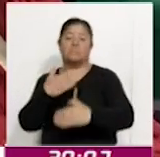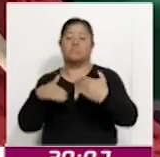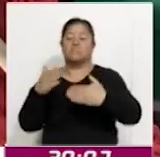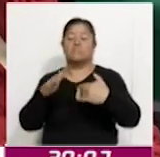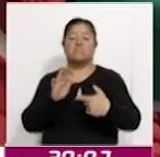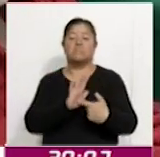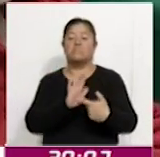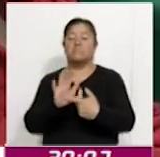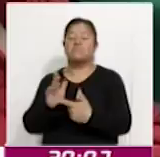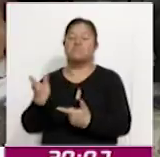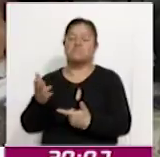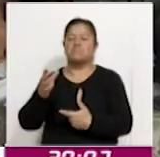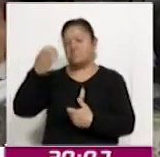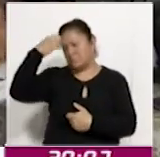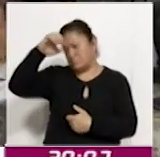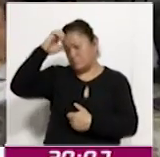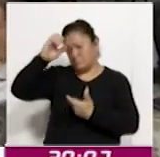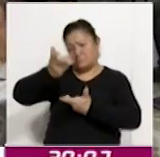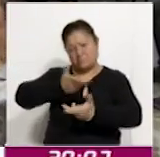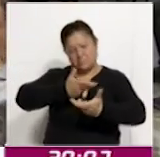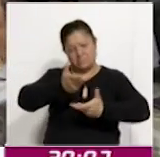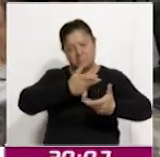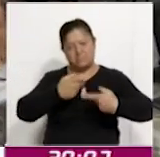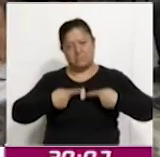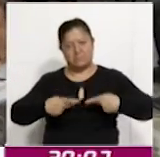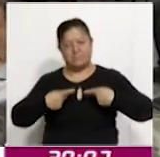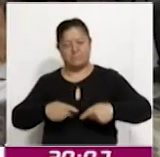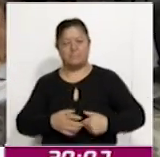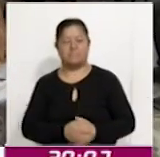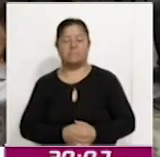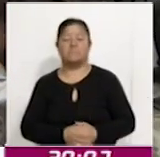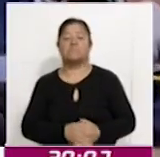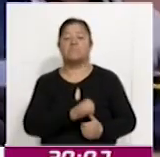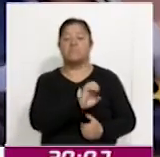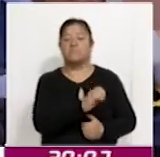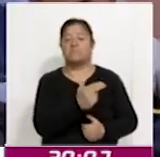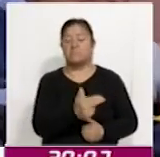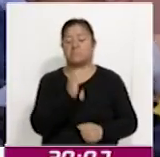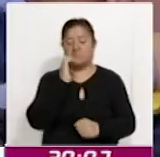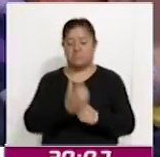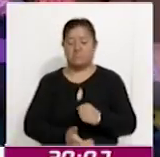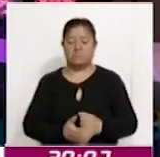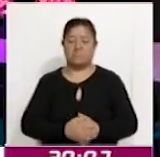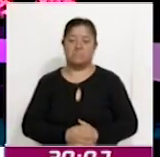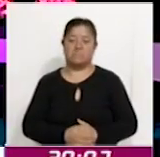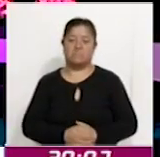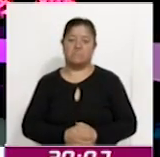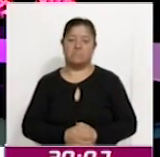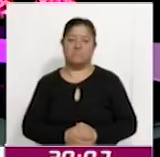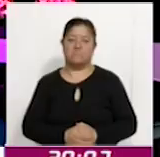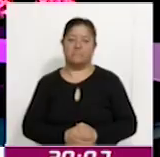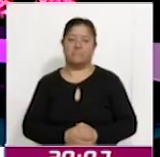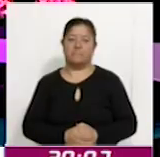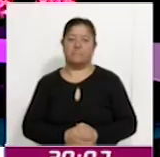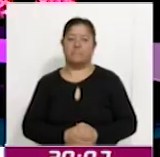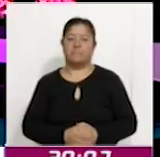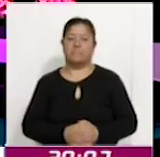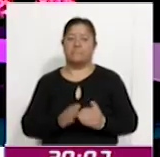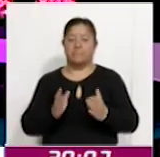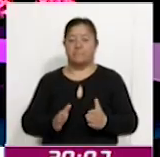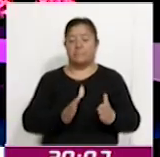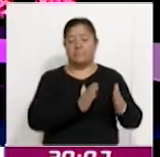y compartir sus experiencias con el público. Con información de Erick Hernández, Coracid Noticias. En información